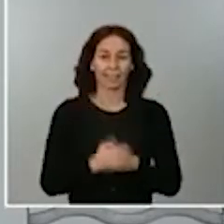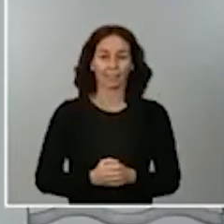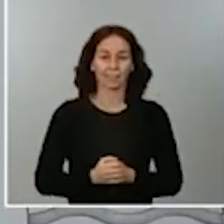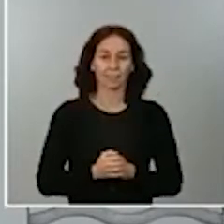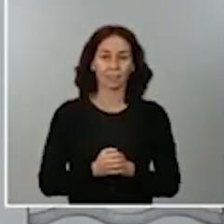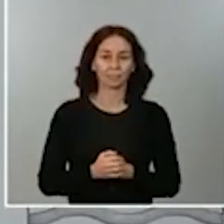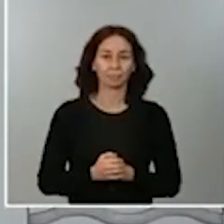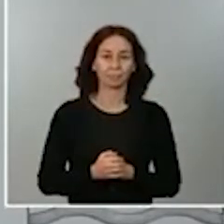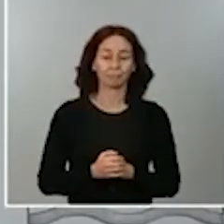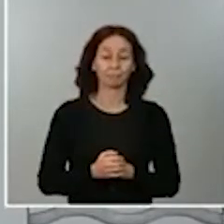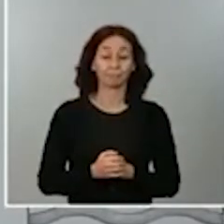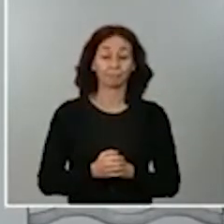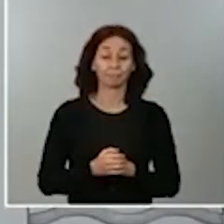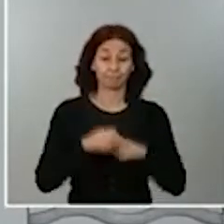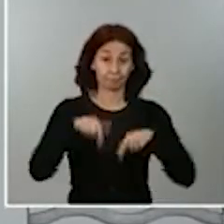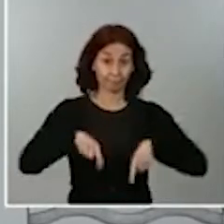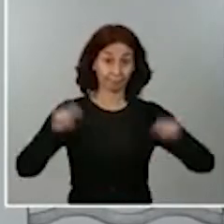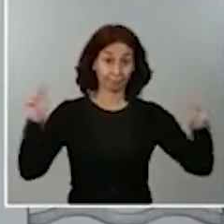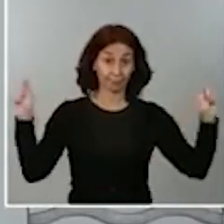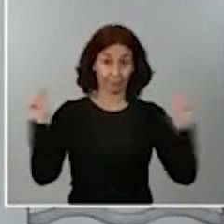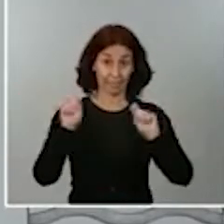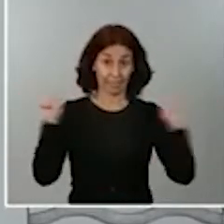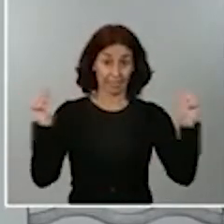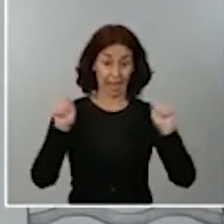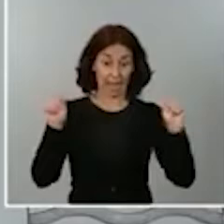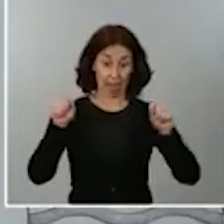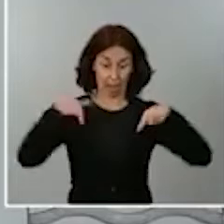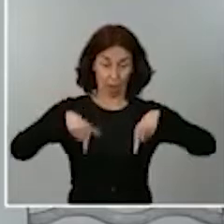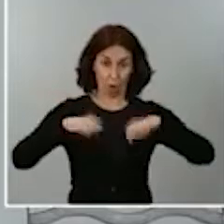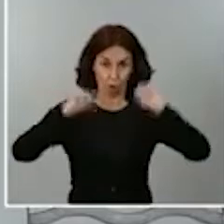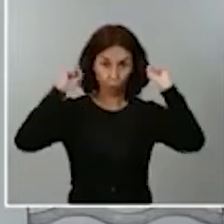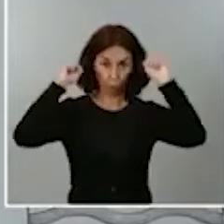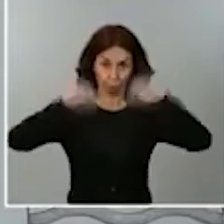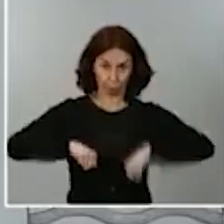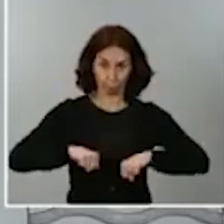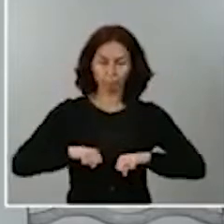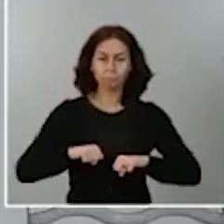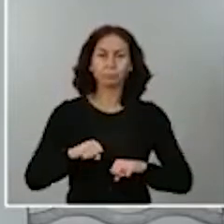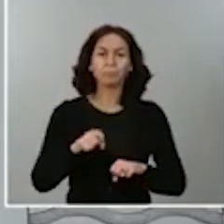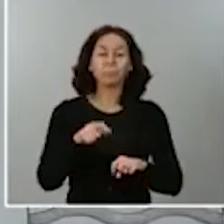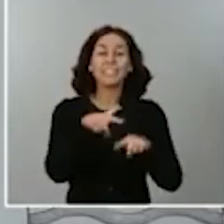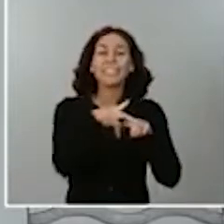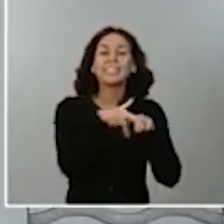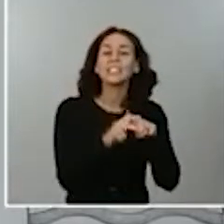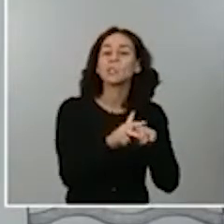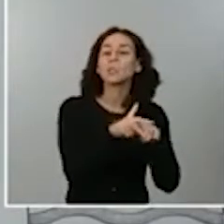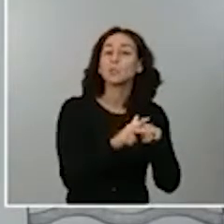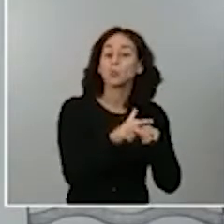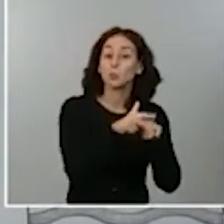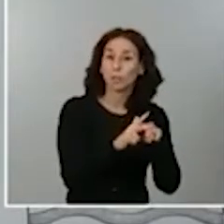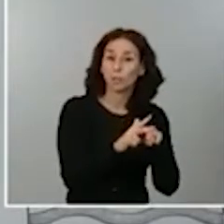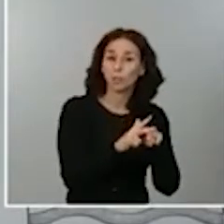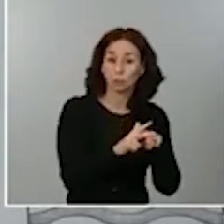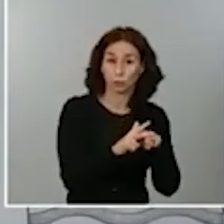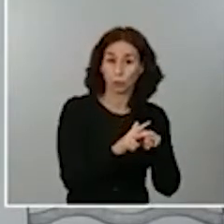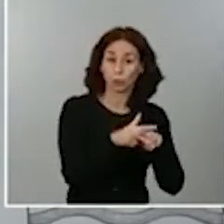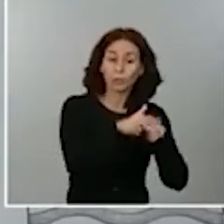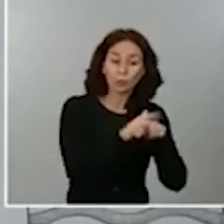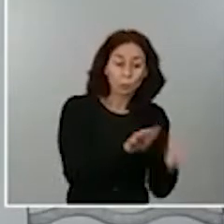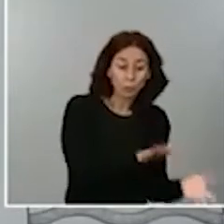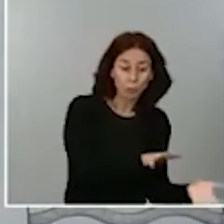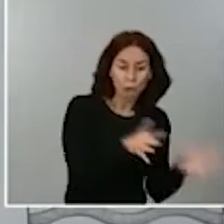Este decreto de estado de alarma que hemos aprobado hoy es simplemente un instrumento para dar cobertura jurídica a las medidas que acordó